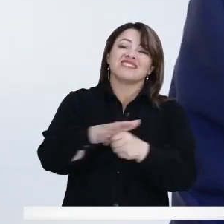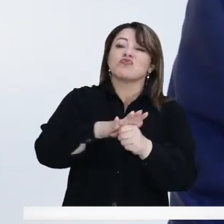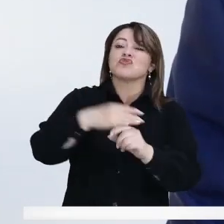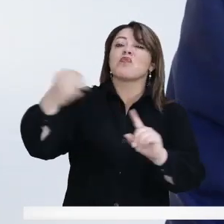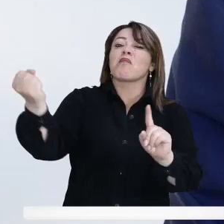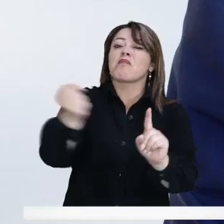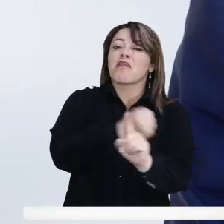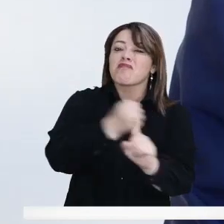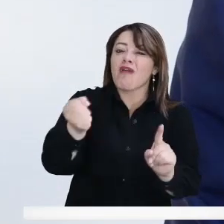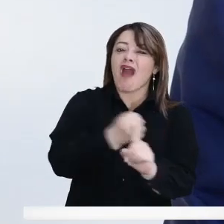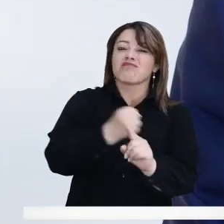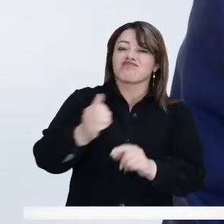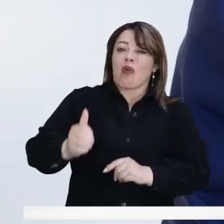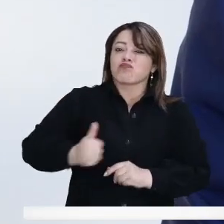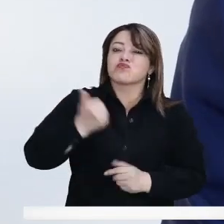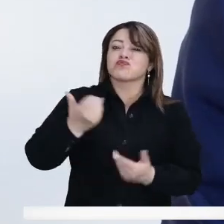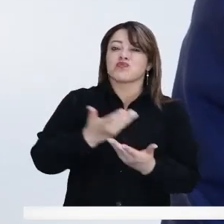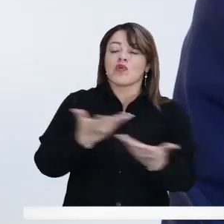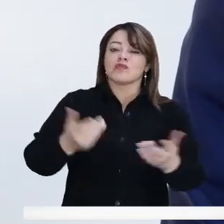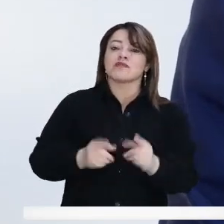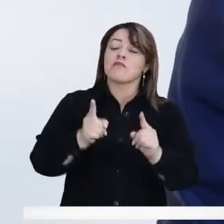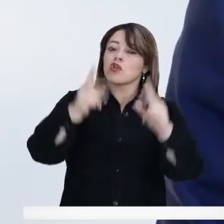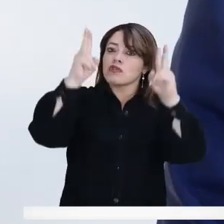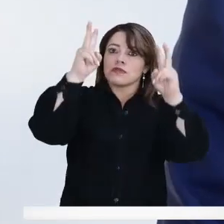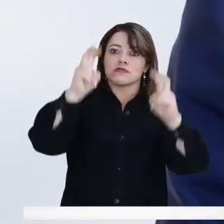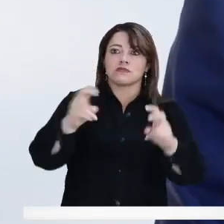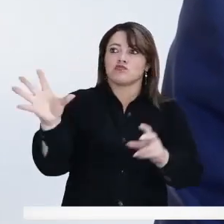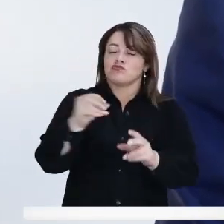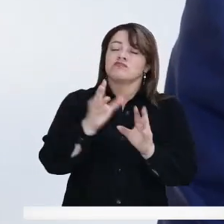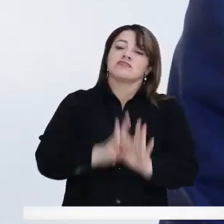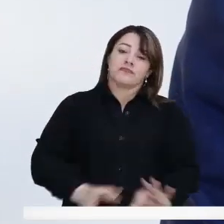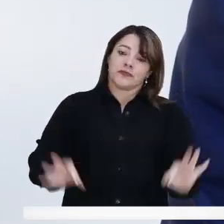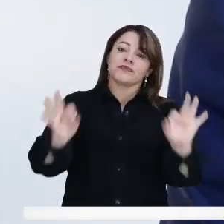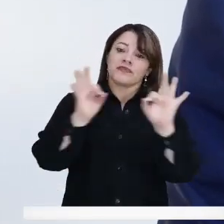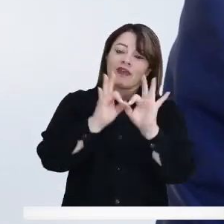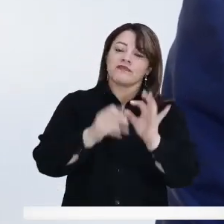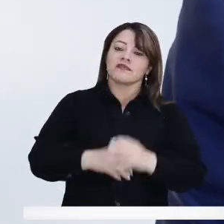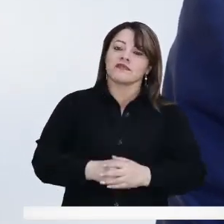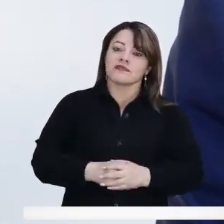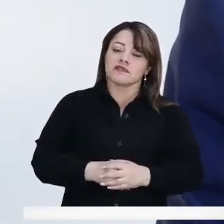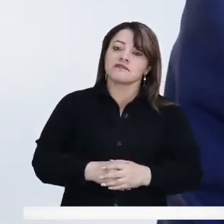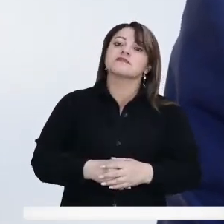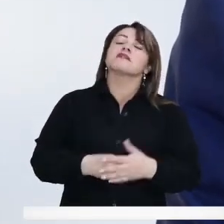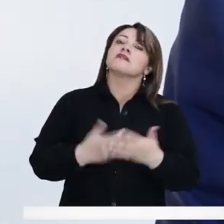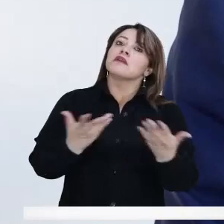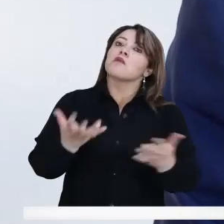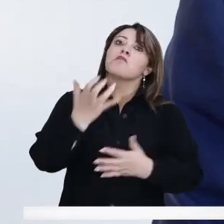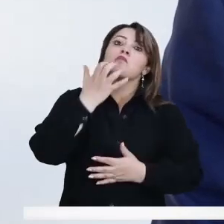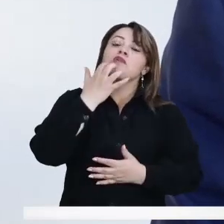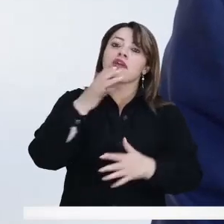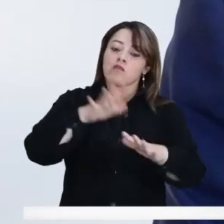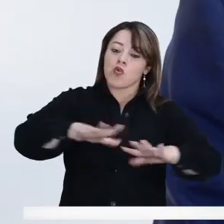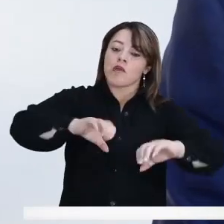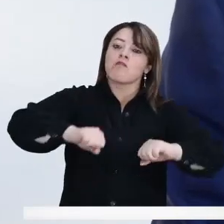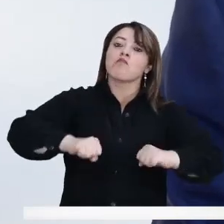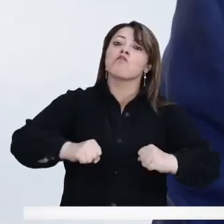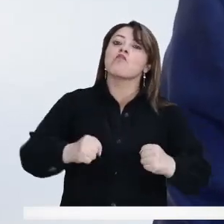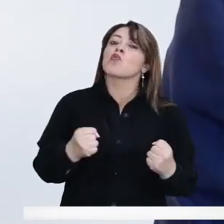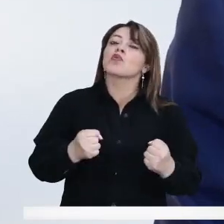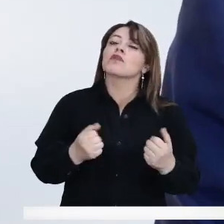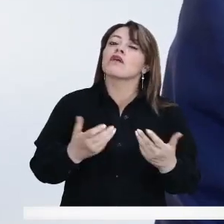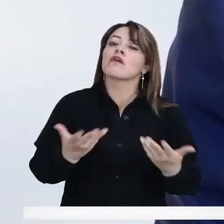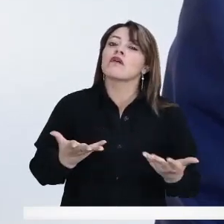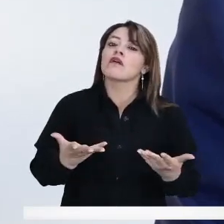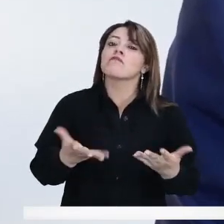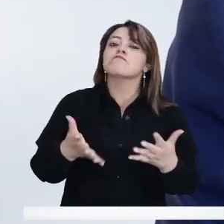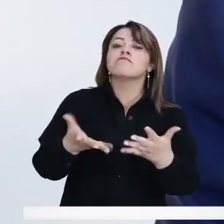maltrato y abuso. Pero todos los temas son importantes. En esa tarea hemos descubierto, por ejemplo, que en Bogotá hay un